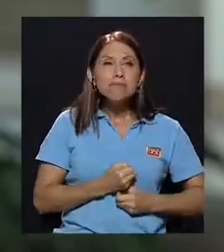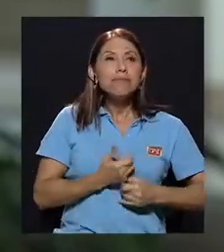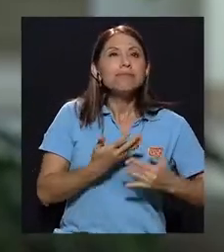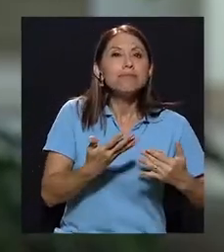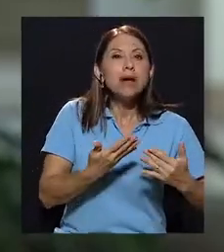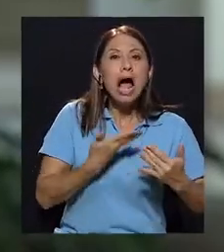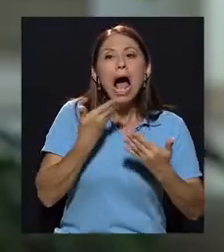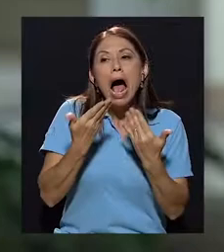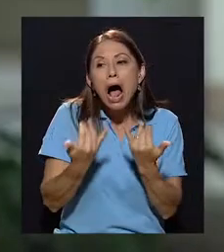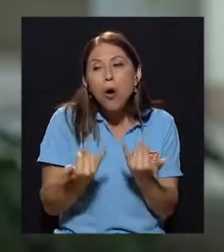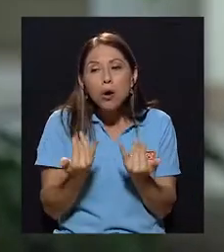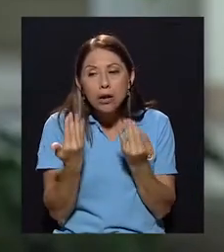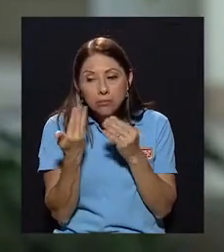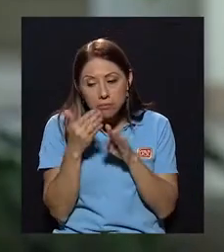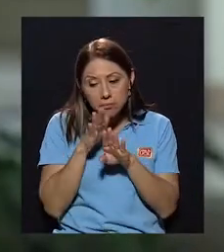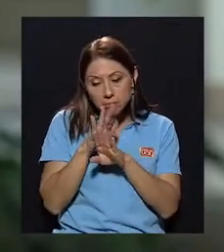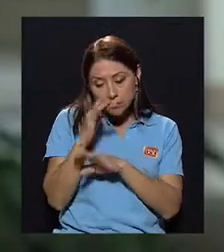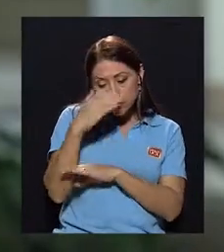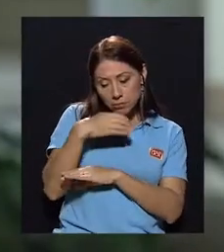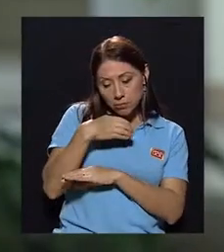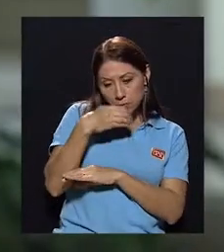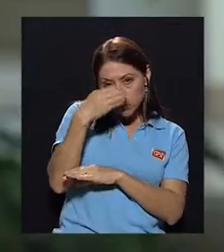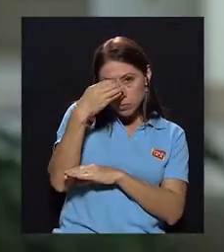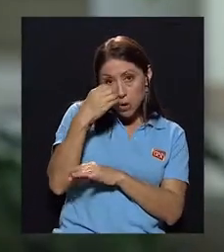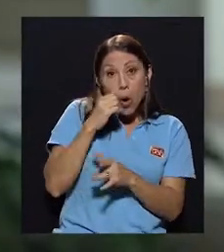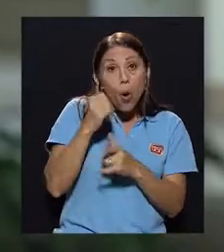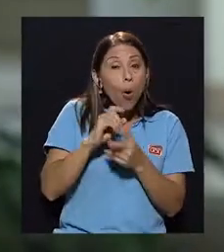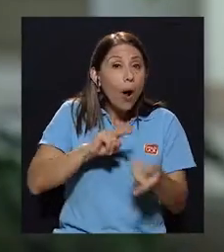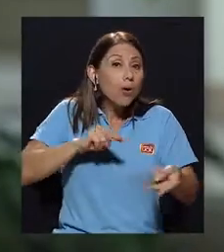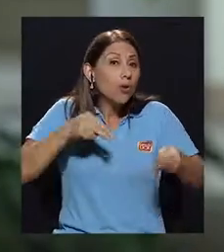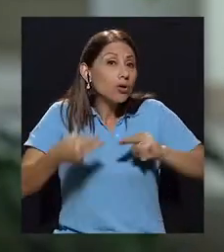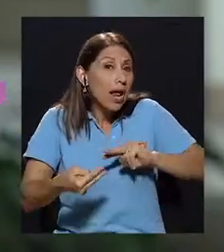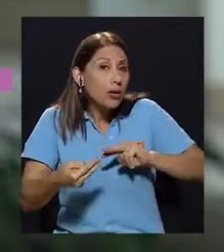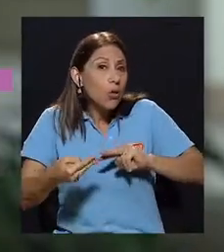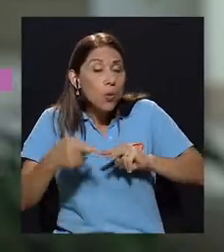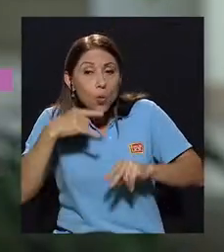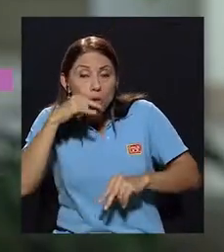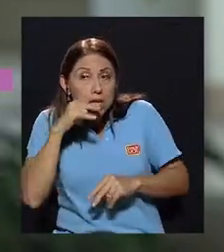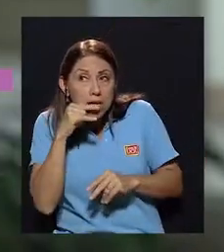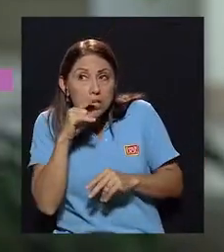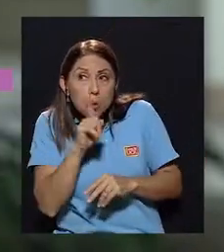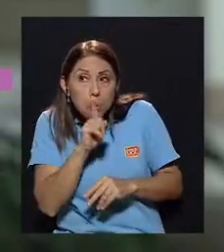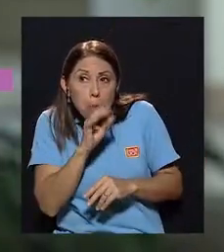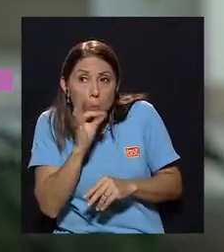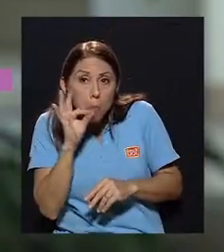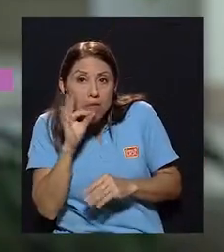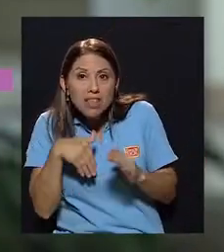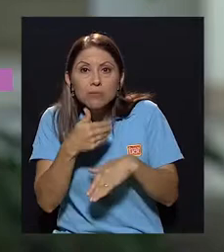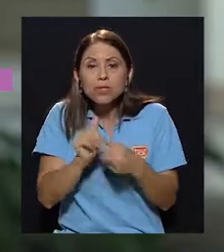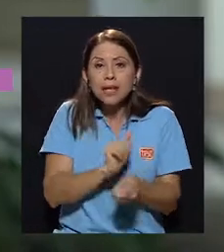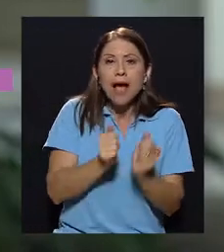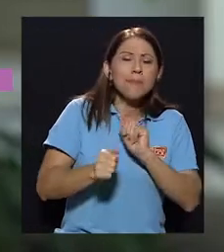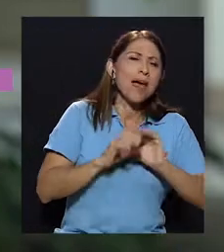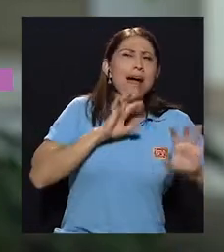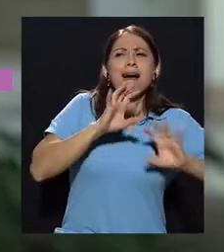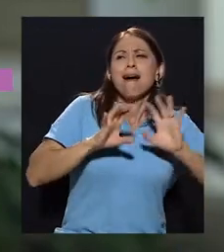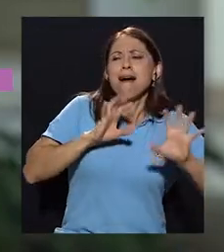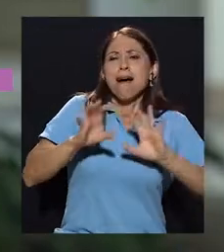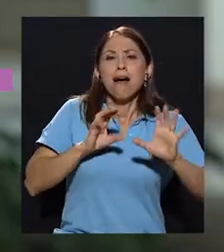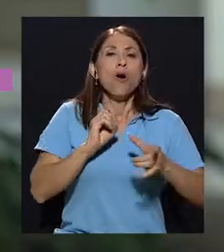contrario, un niño inhibido de repente es sumamente extrovertido o un adolescente que llevaba un